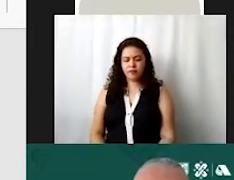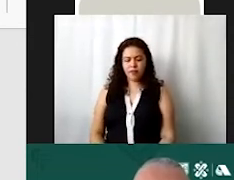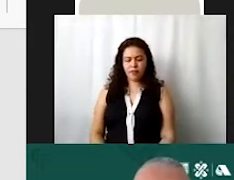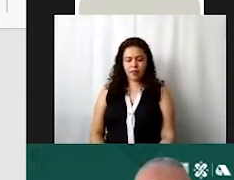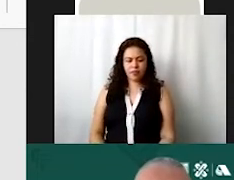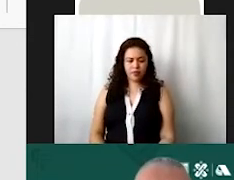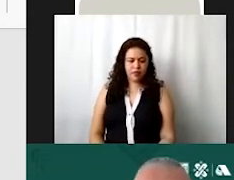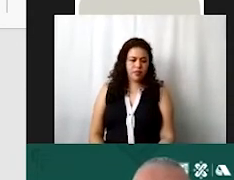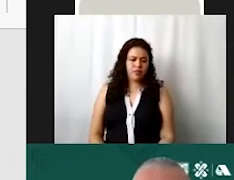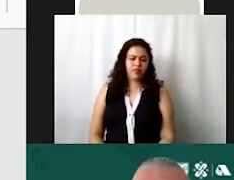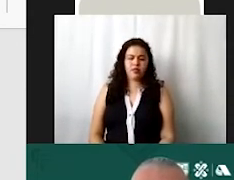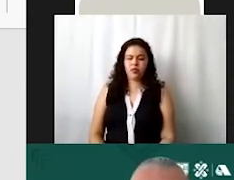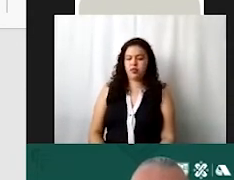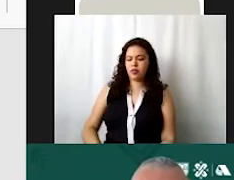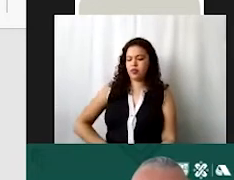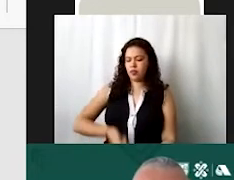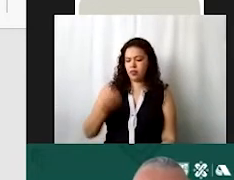la primera acta